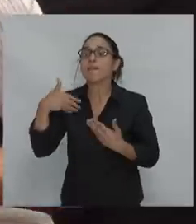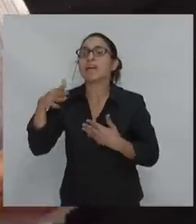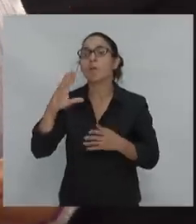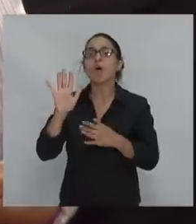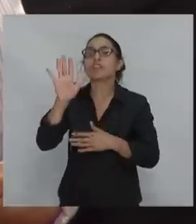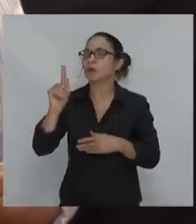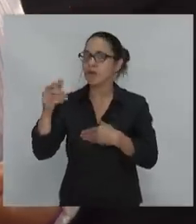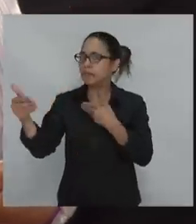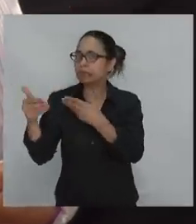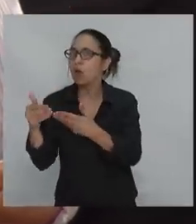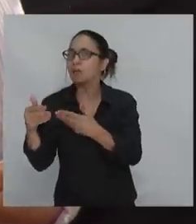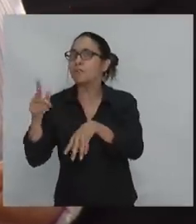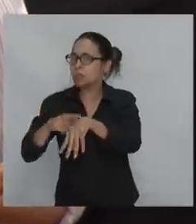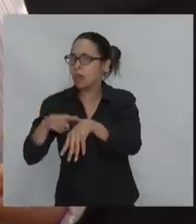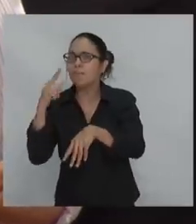En tercer lugar,